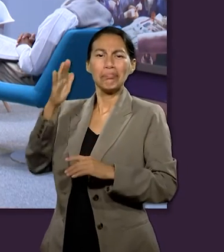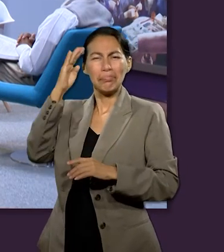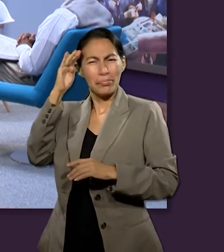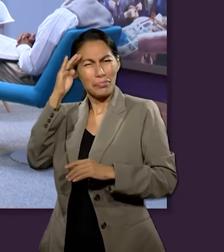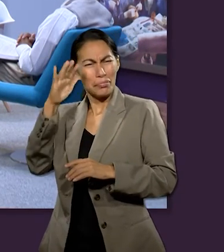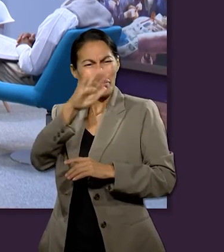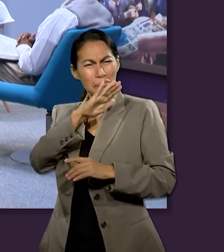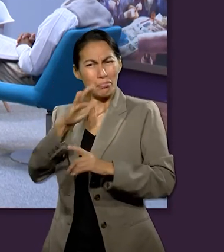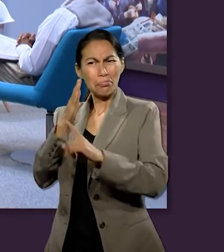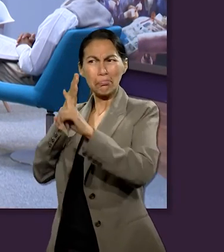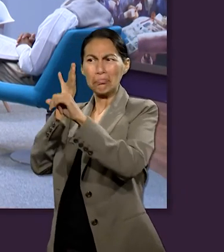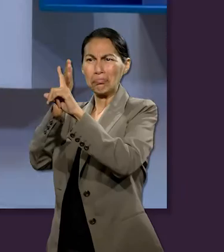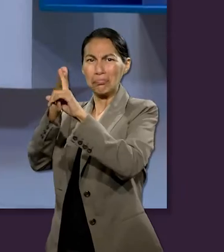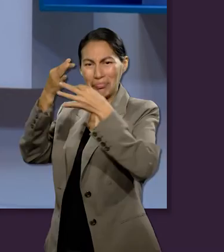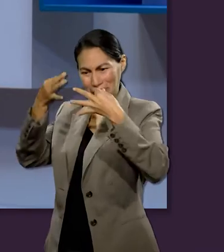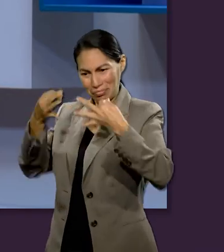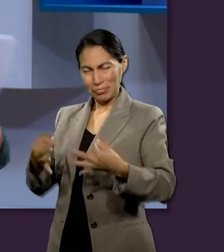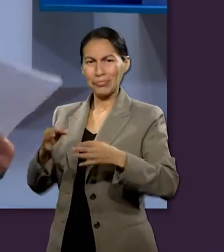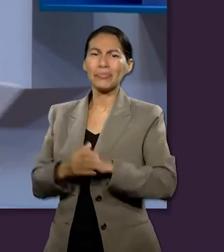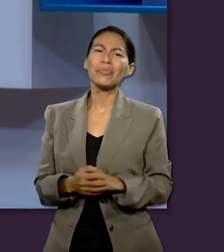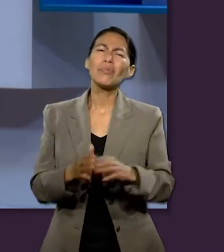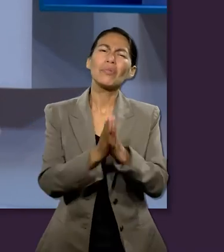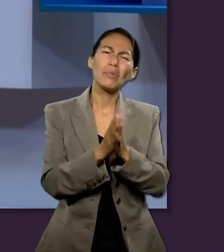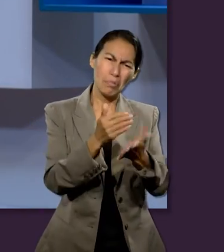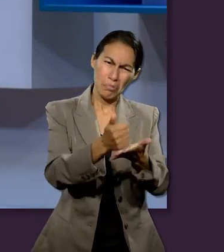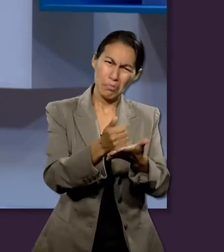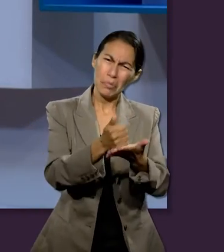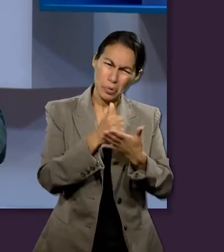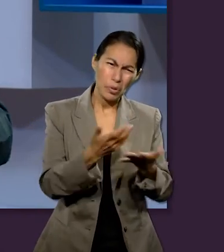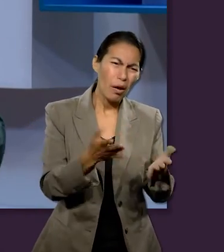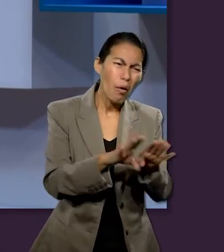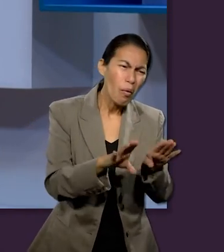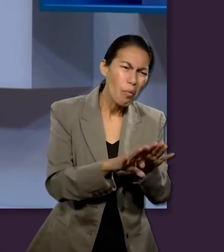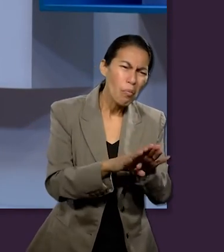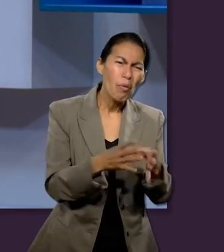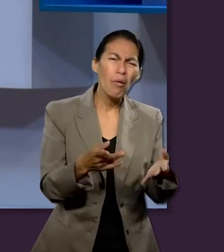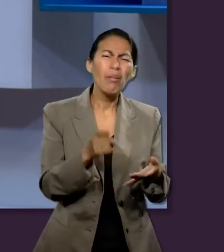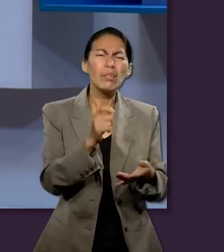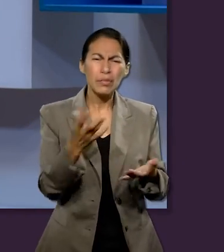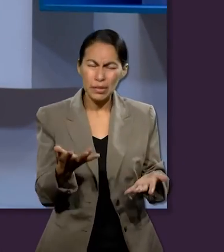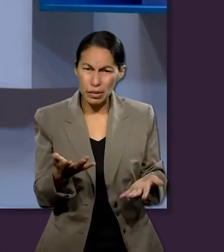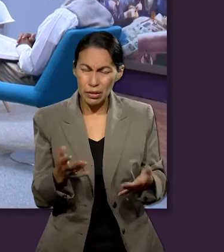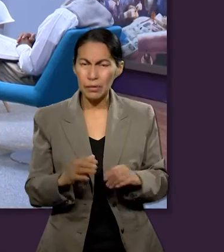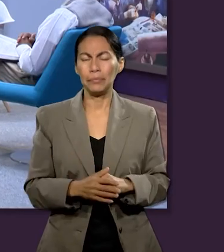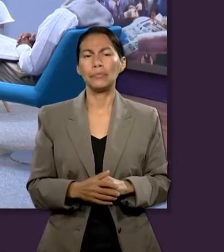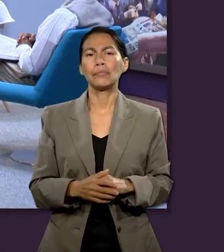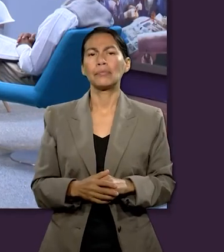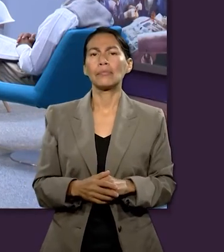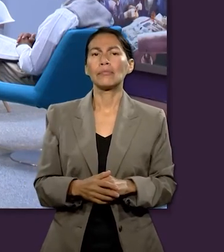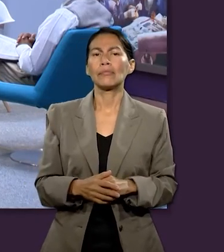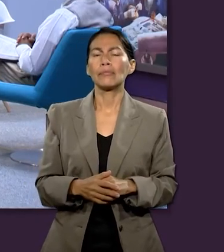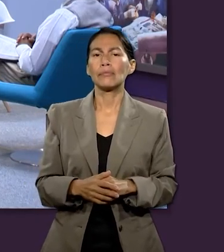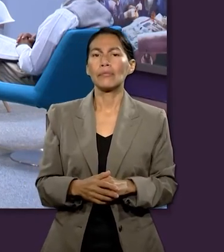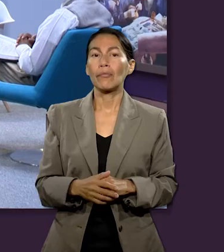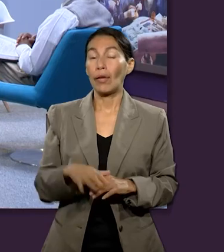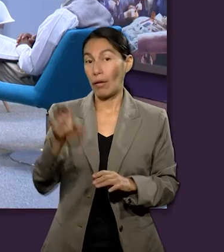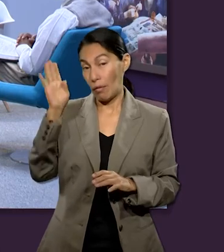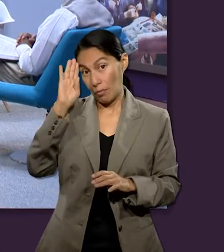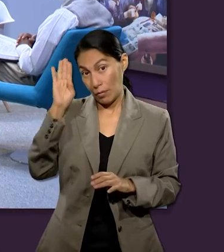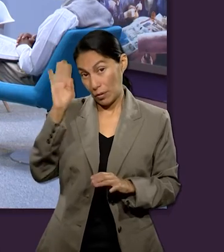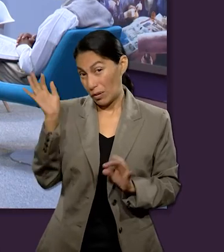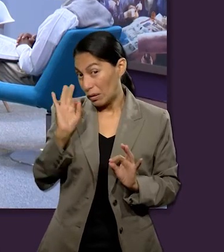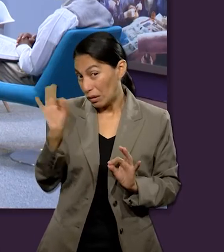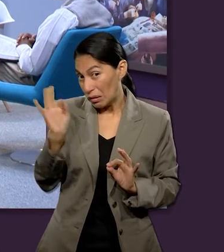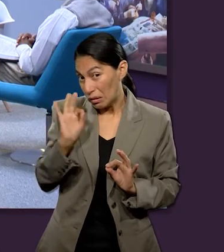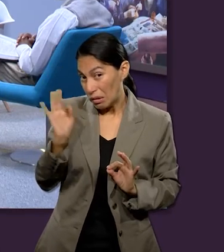construir nuestras cosmovisiones. ¿Me podrían ayudar explicándome en qué consiste esa ayuda? Muy bien. Creo que